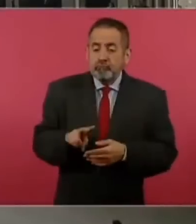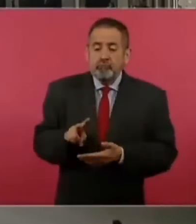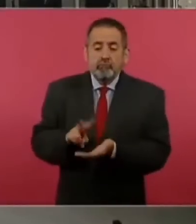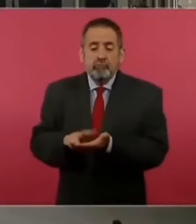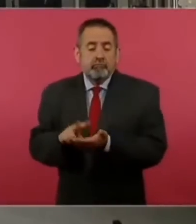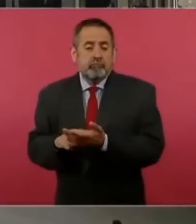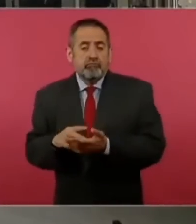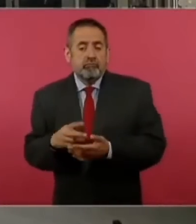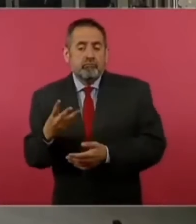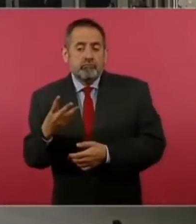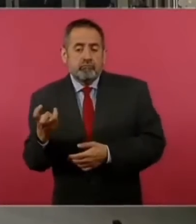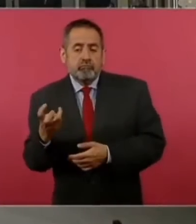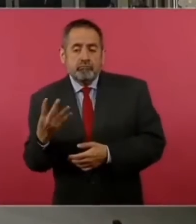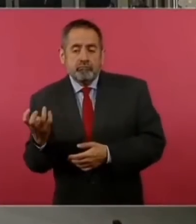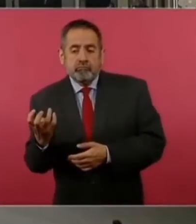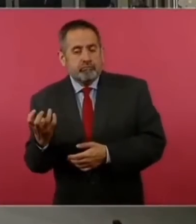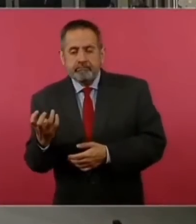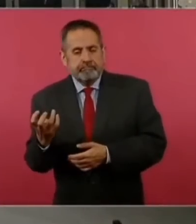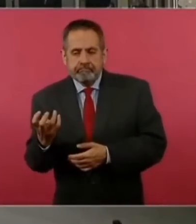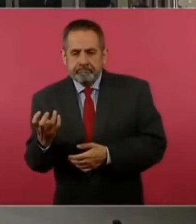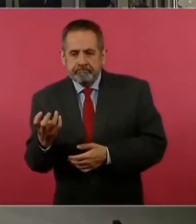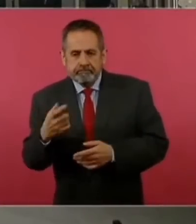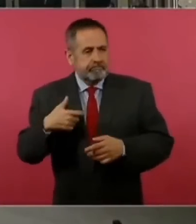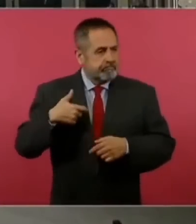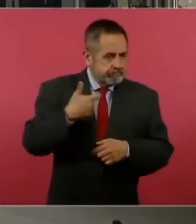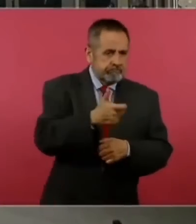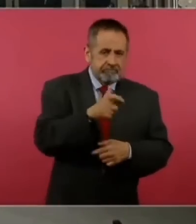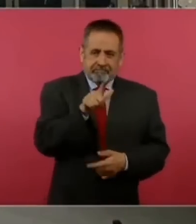300 o 400 millones